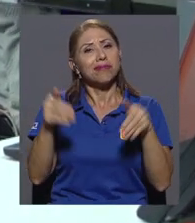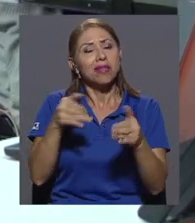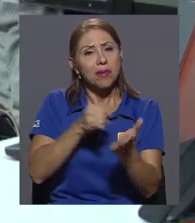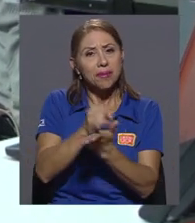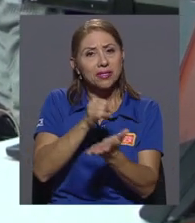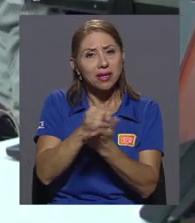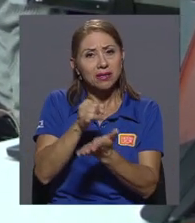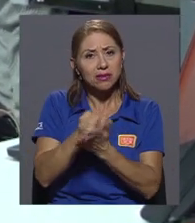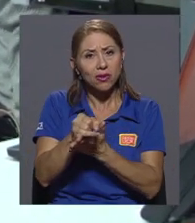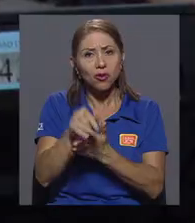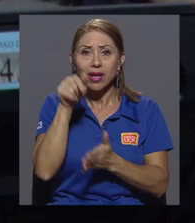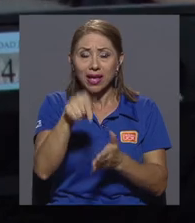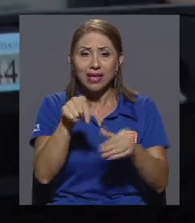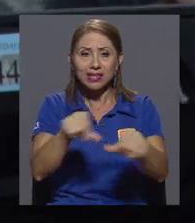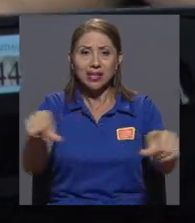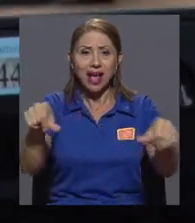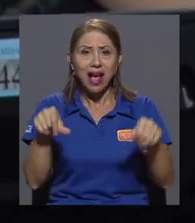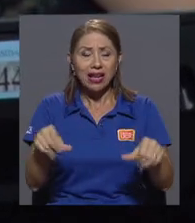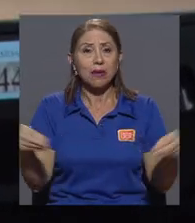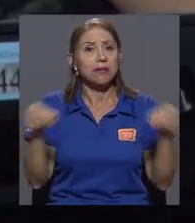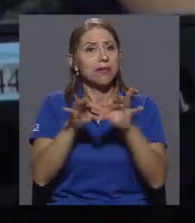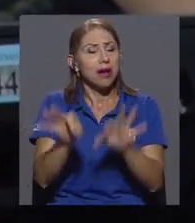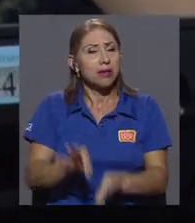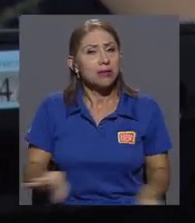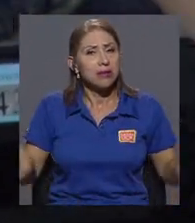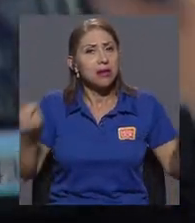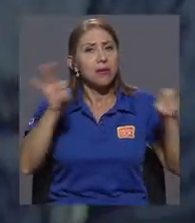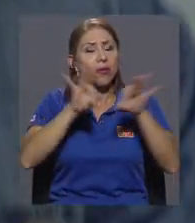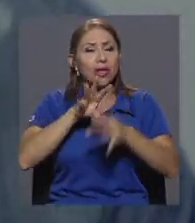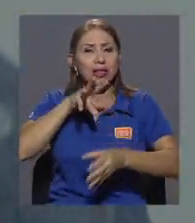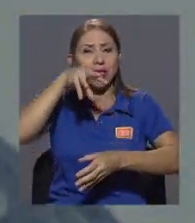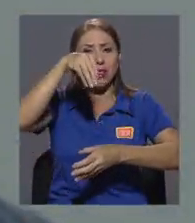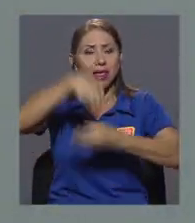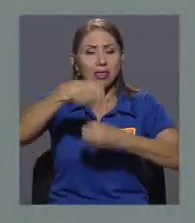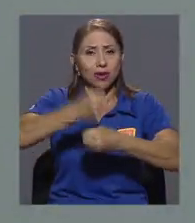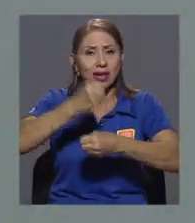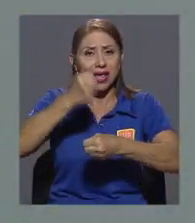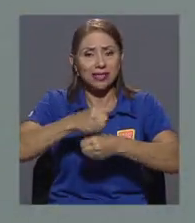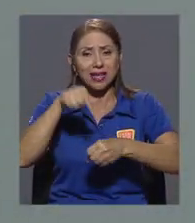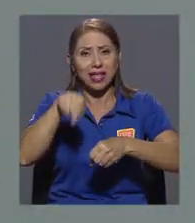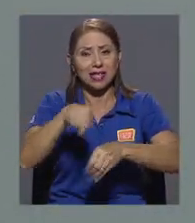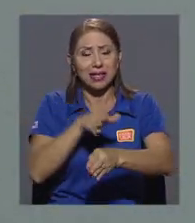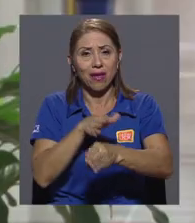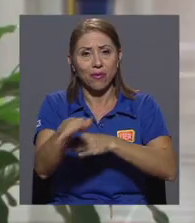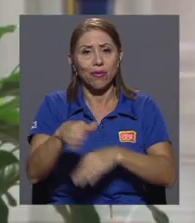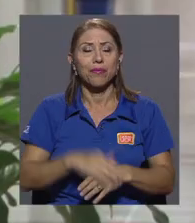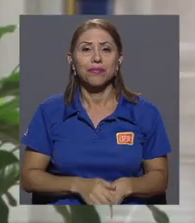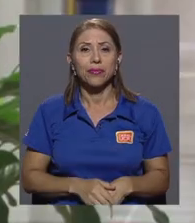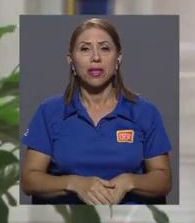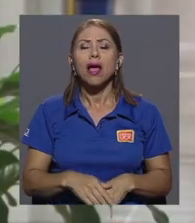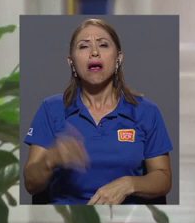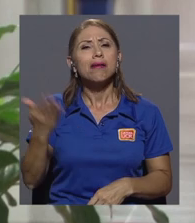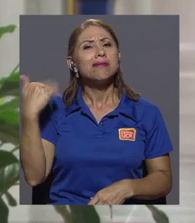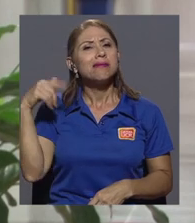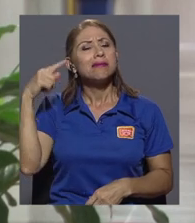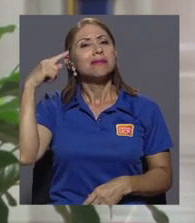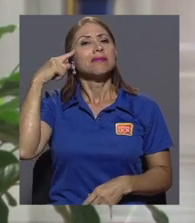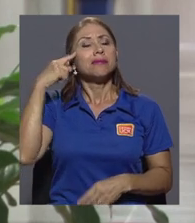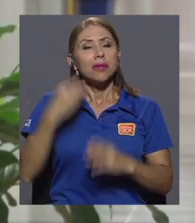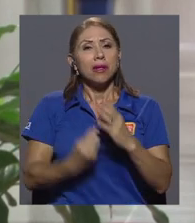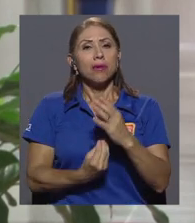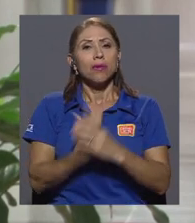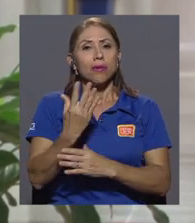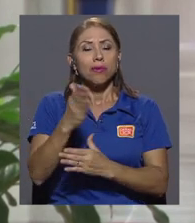área que ha ido adquiriendo una mayor relevancia dentro del quehacer de la disciplina. Se pensó en la idea de crear un centro de